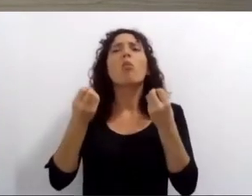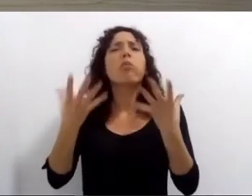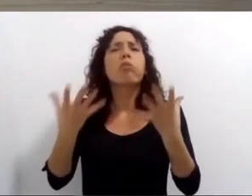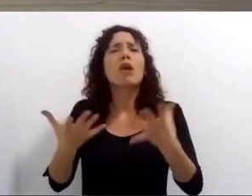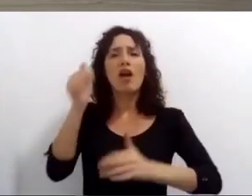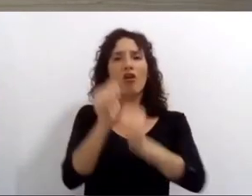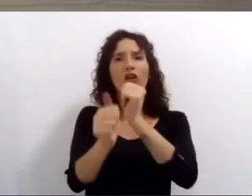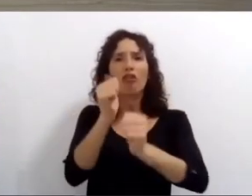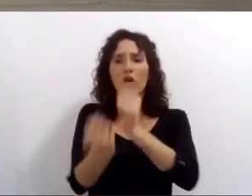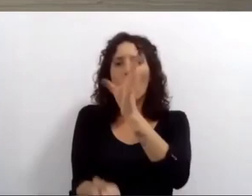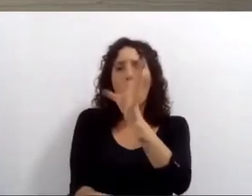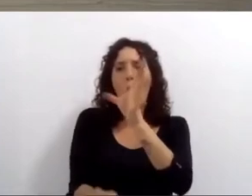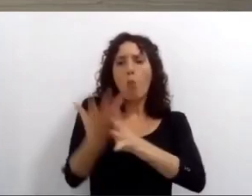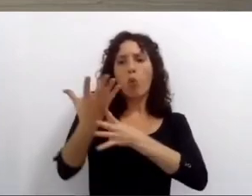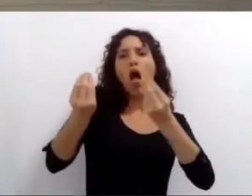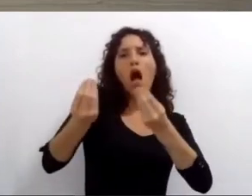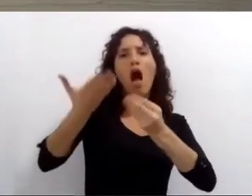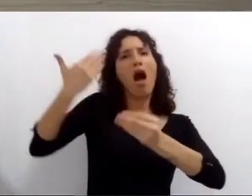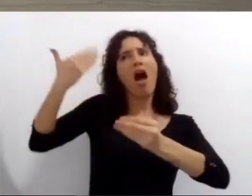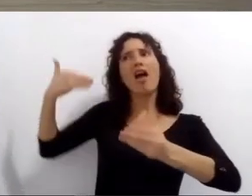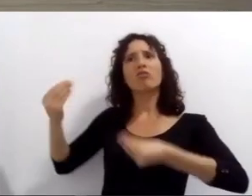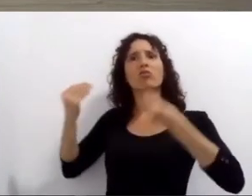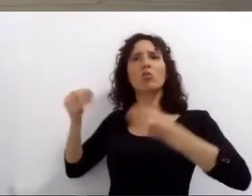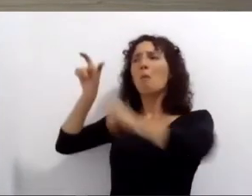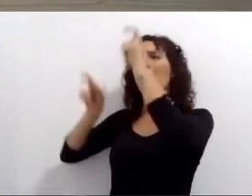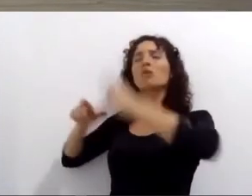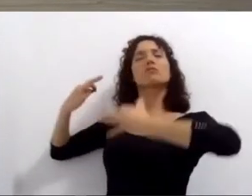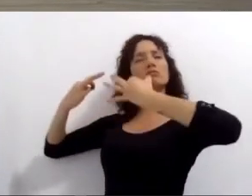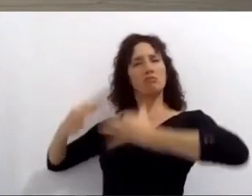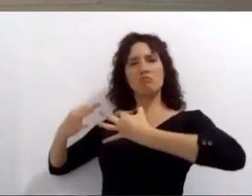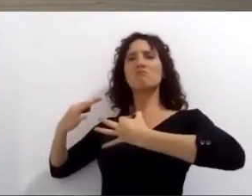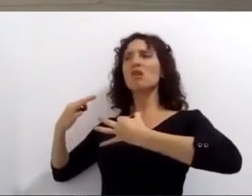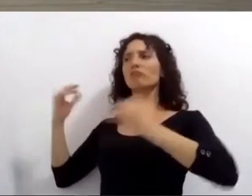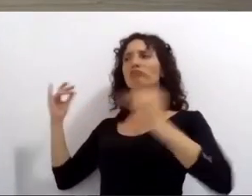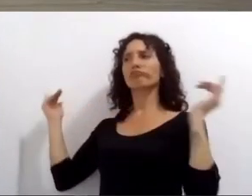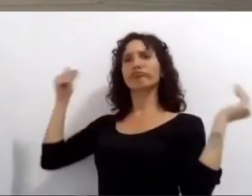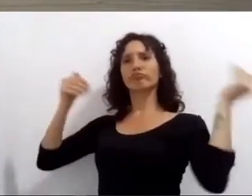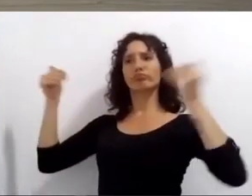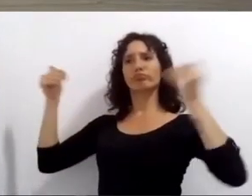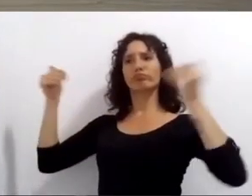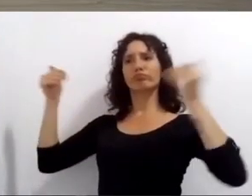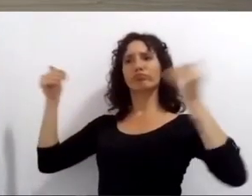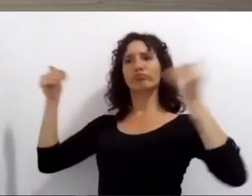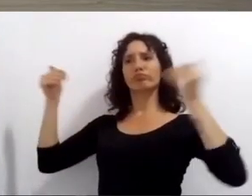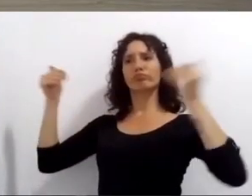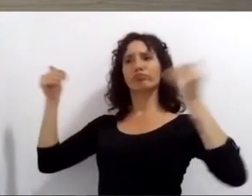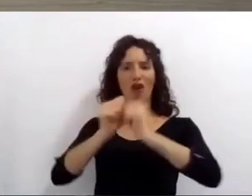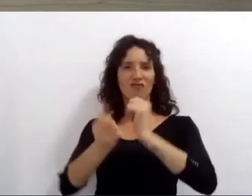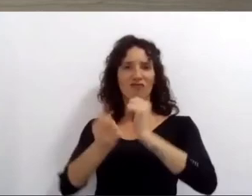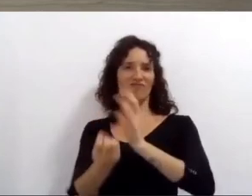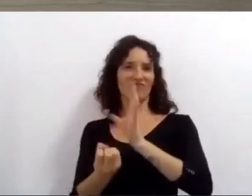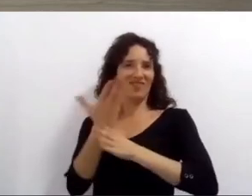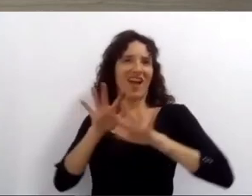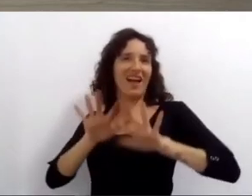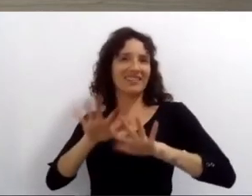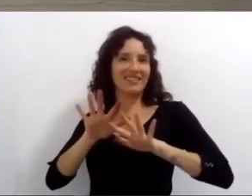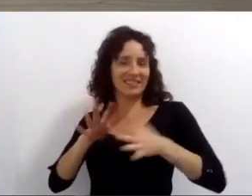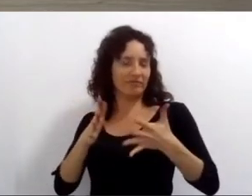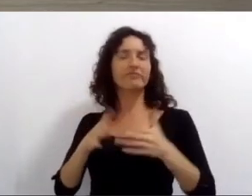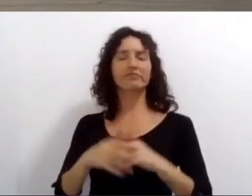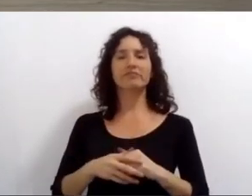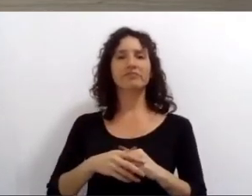noble y de bien no vamos a caer en la trampa miserable del grito y la descalificación